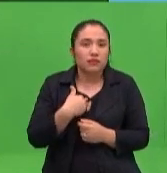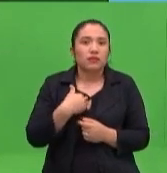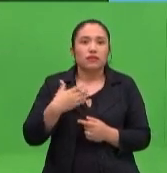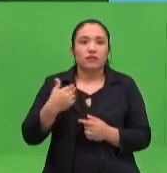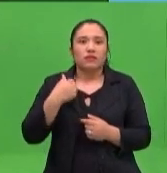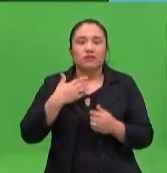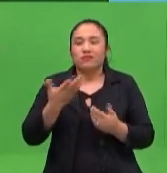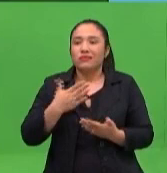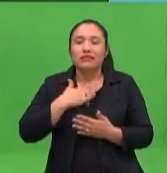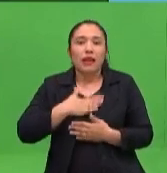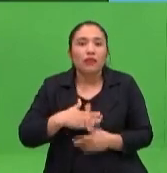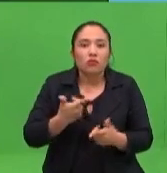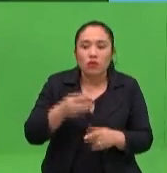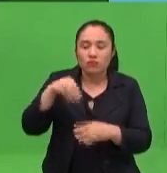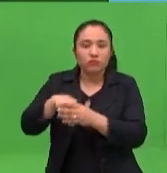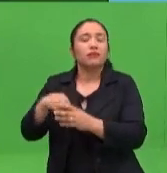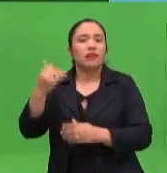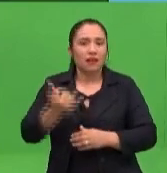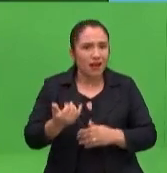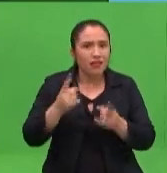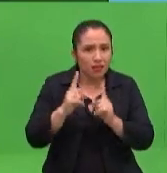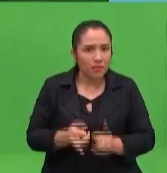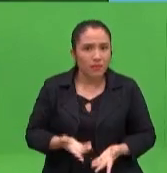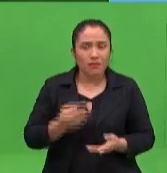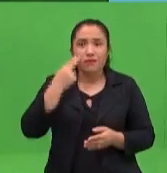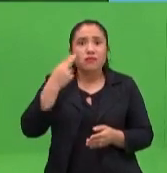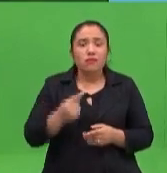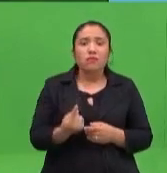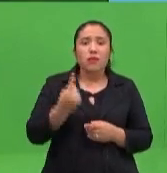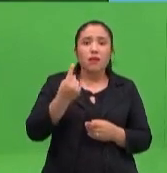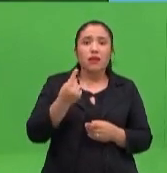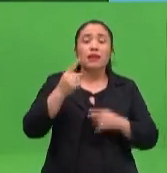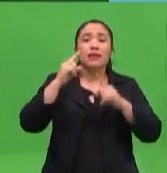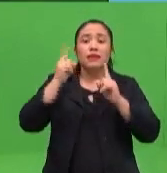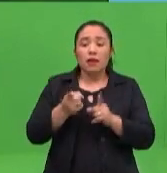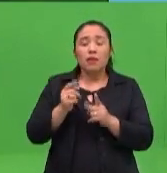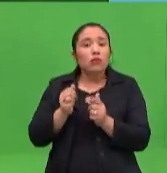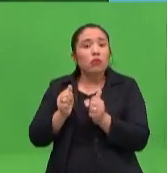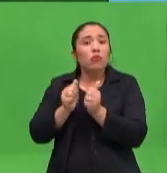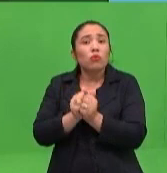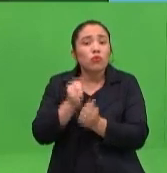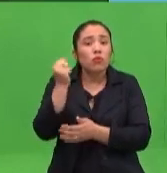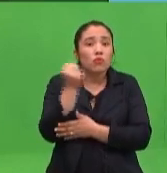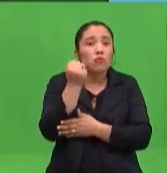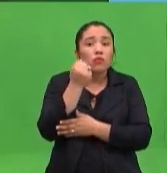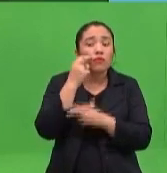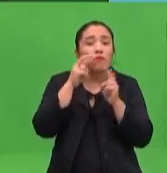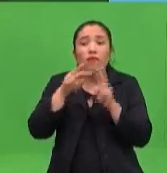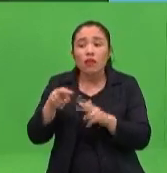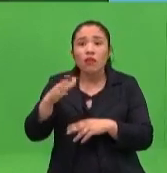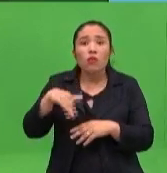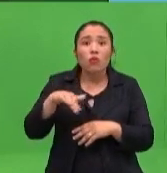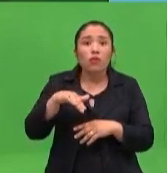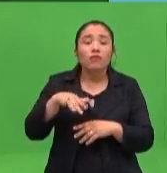particular. Y en medio de todo esto, tenemos que abordar también lo educativo. Entonces, la preocupación